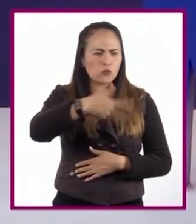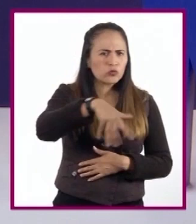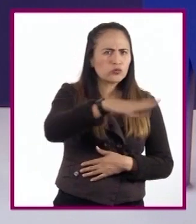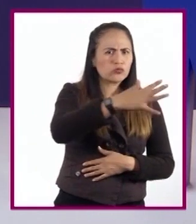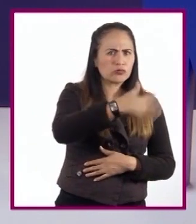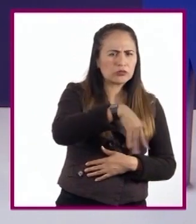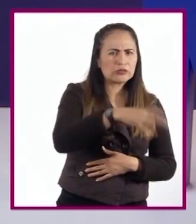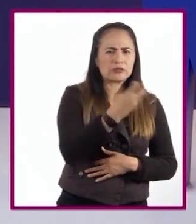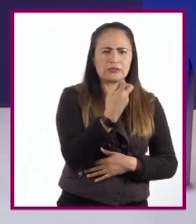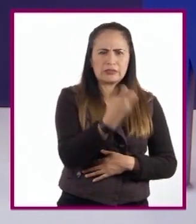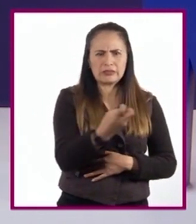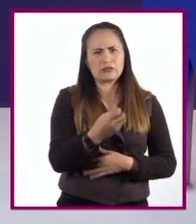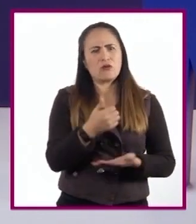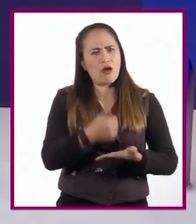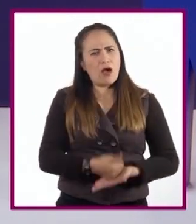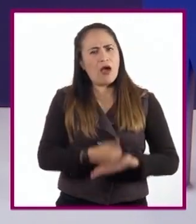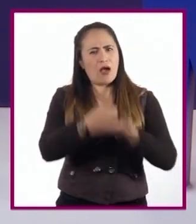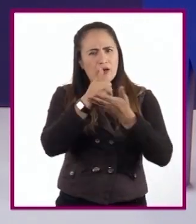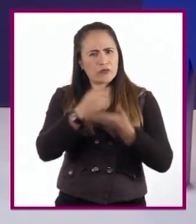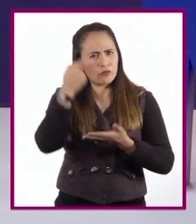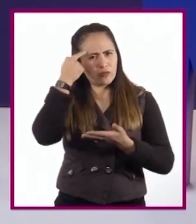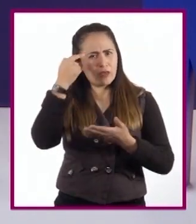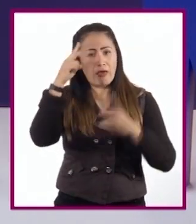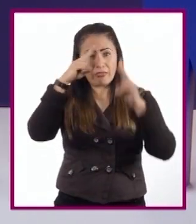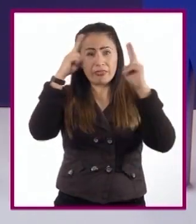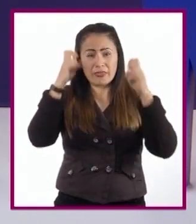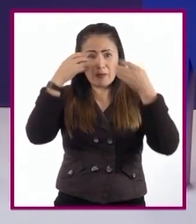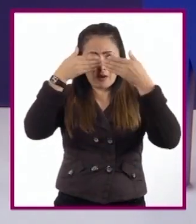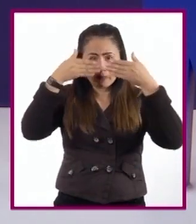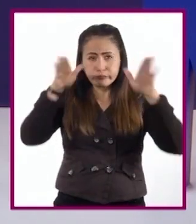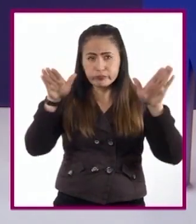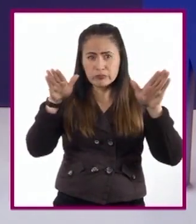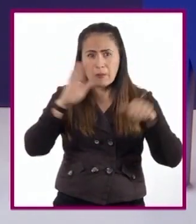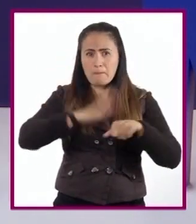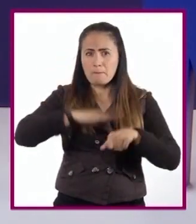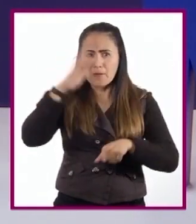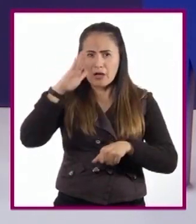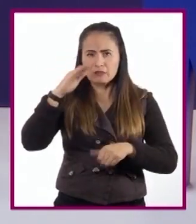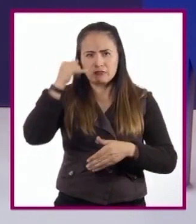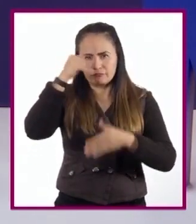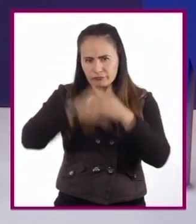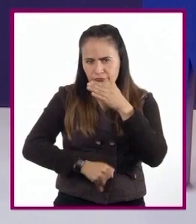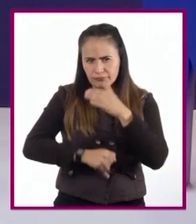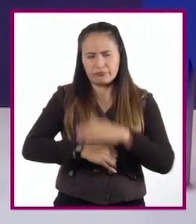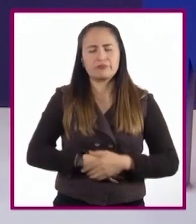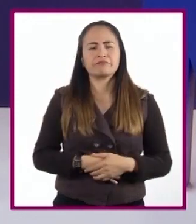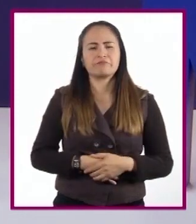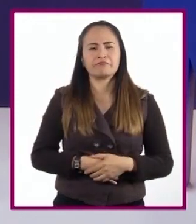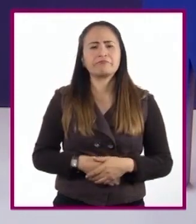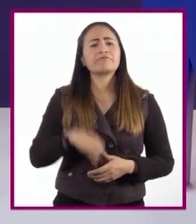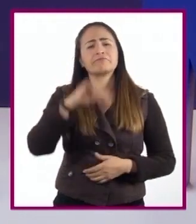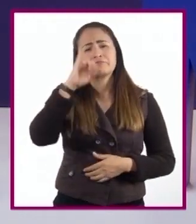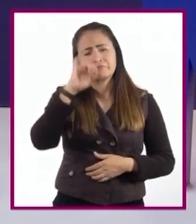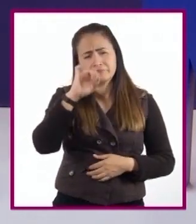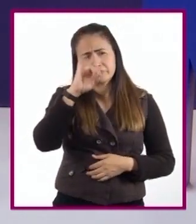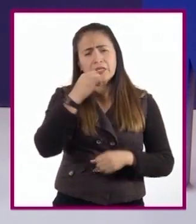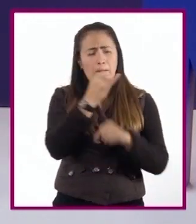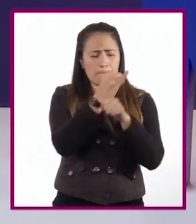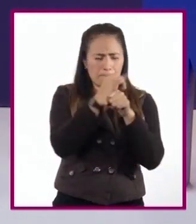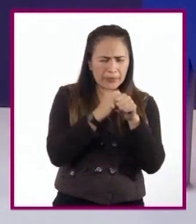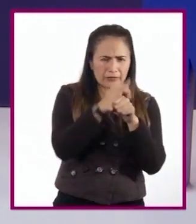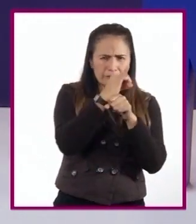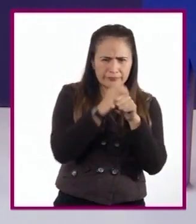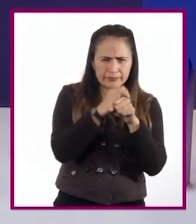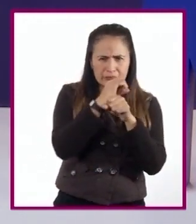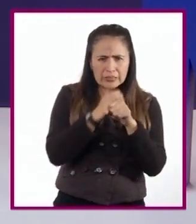ayuda a tener un panorama más amplio del tema tratado. También, cada que se realice una investigación, hay que